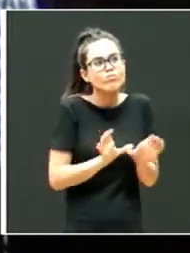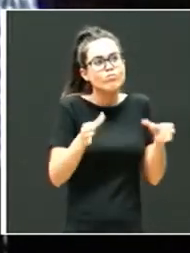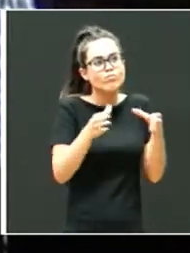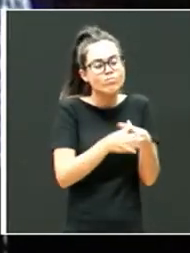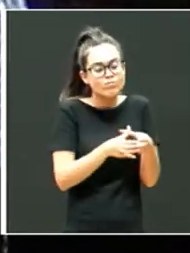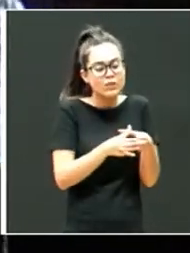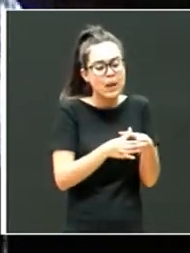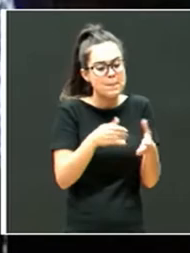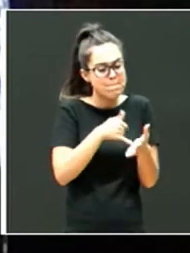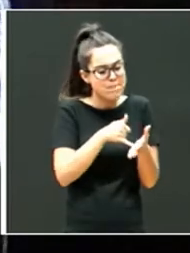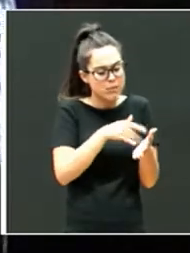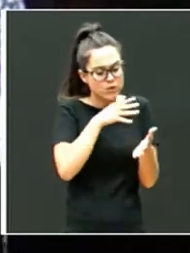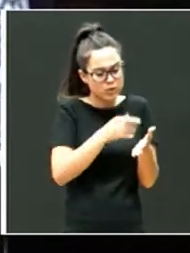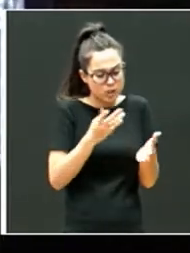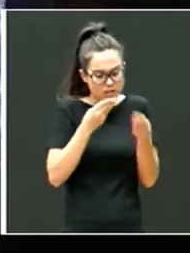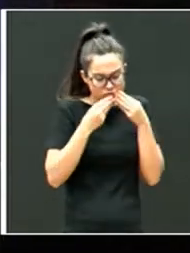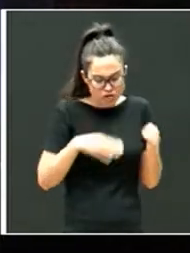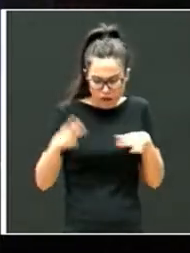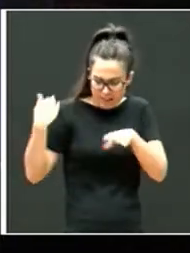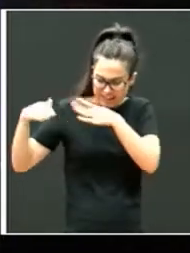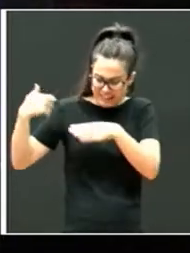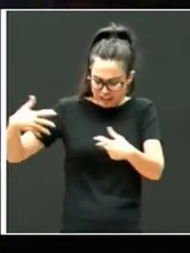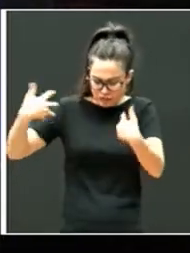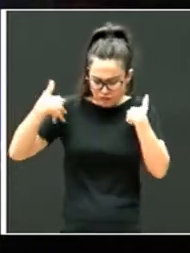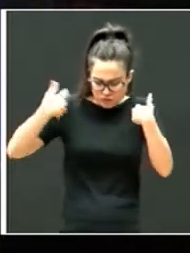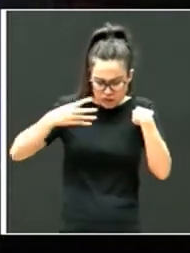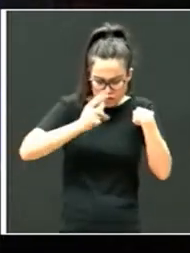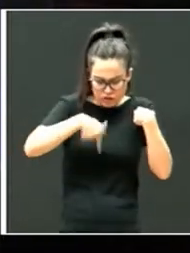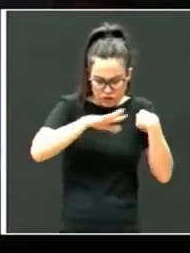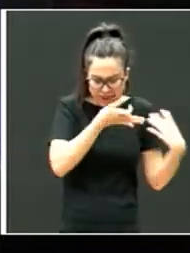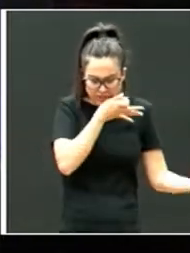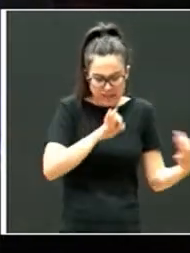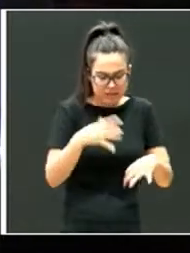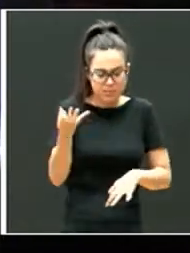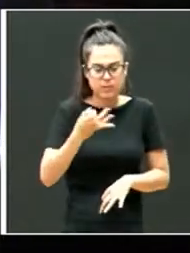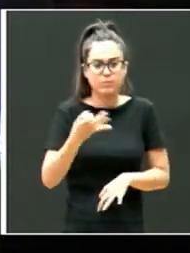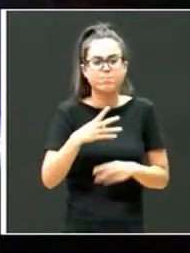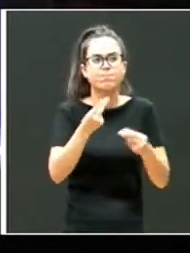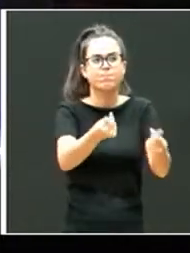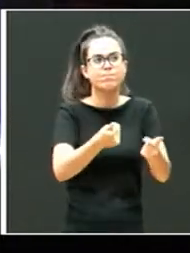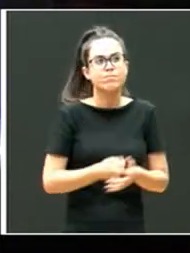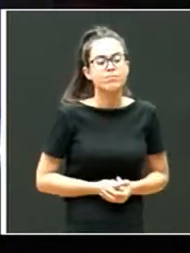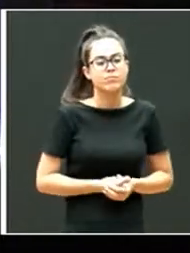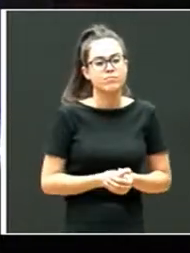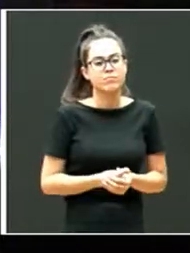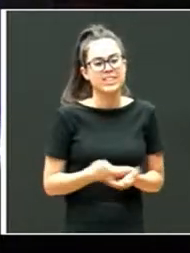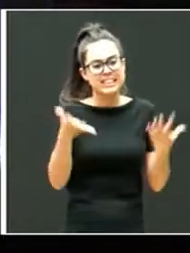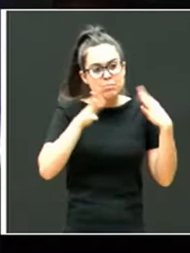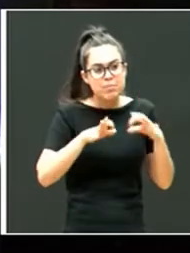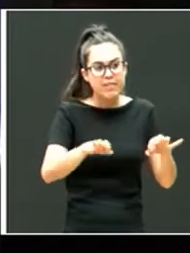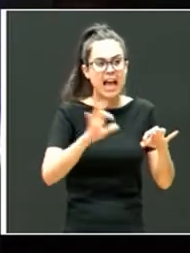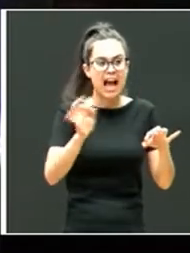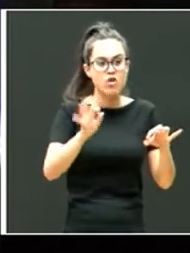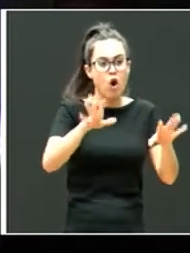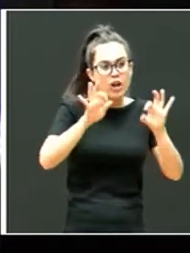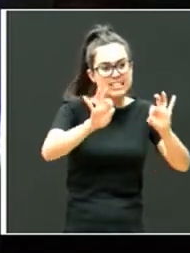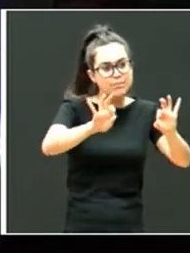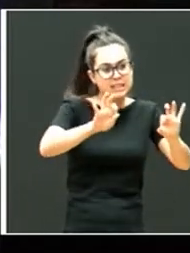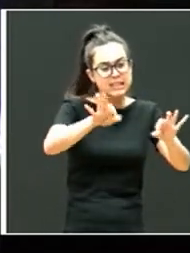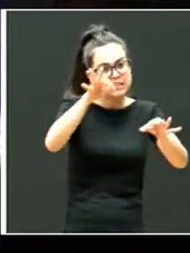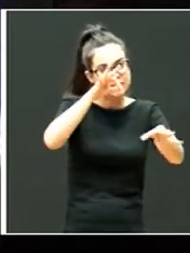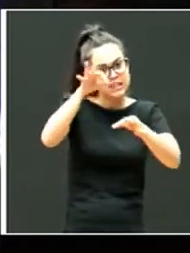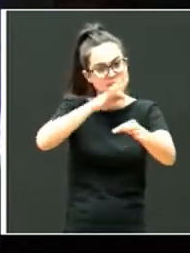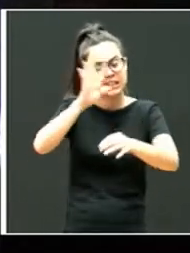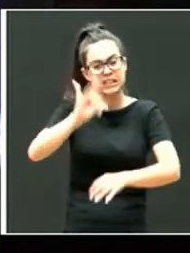historias que ha vivido, por lo que ha pasado. Y que hay que atenderla de una manera, no sé si especial o específica. Por